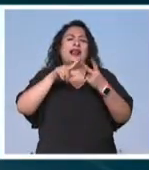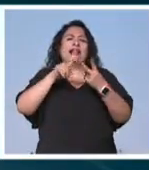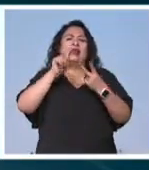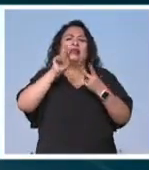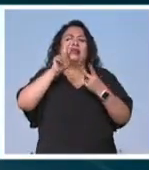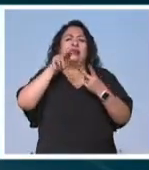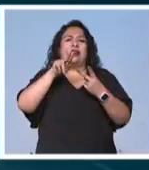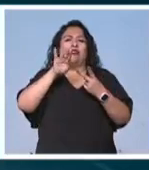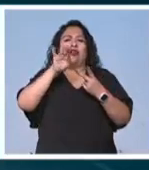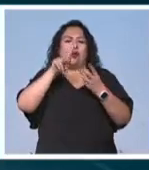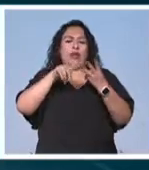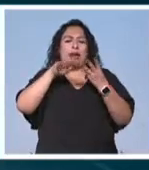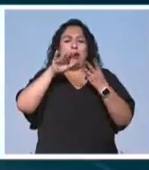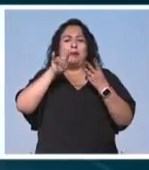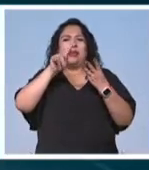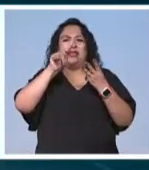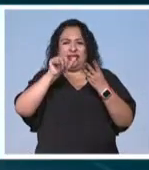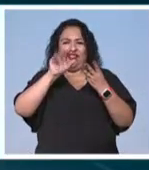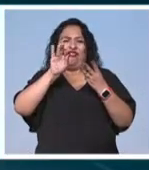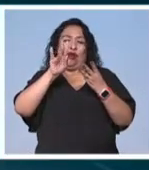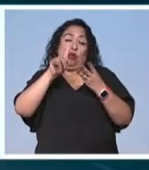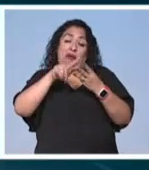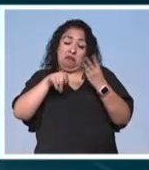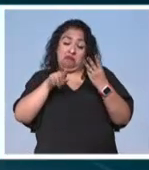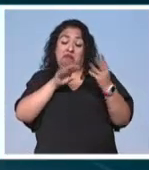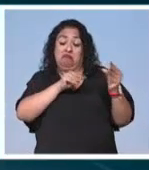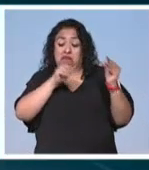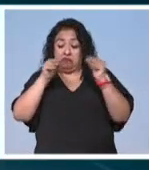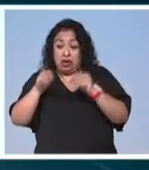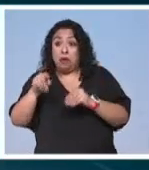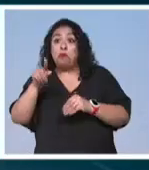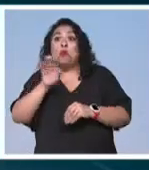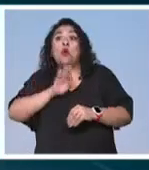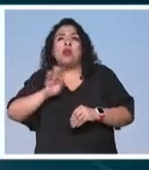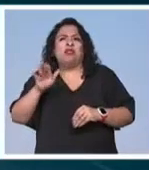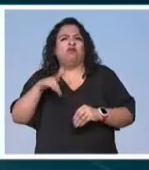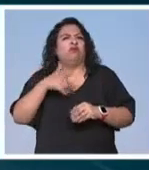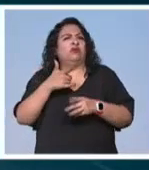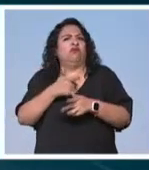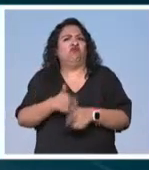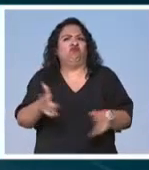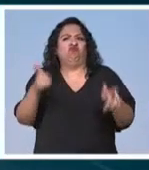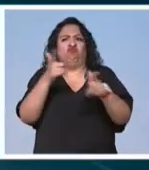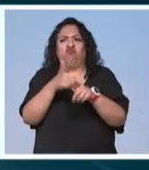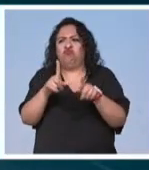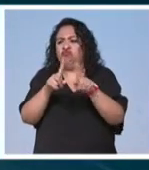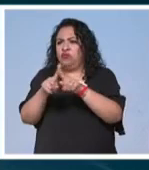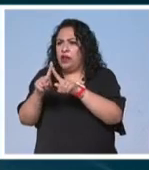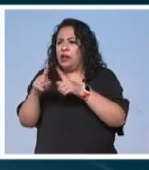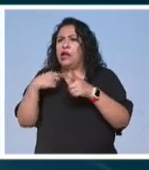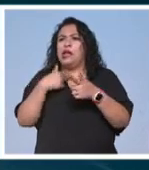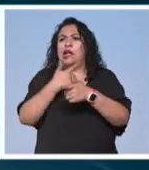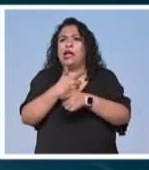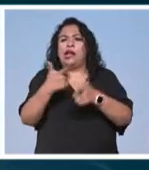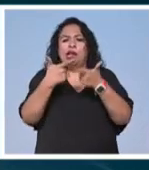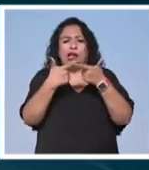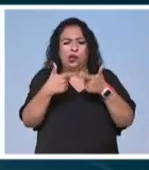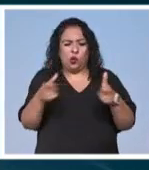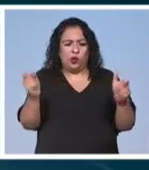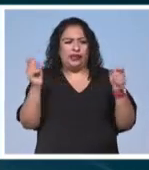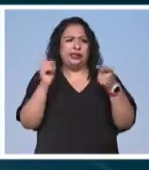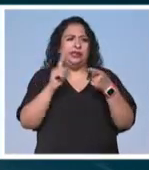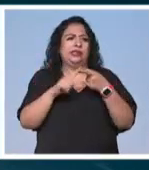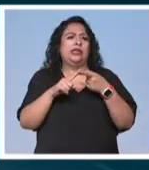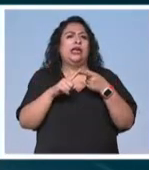en el que me permitiera también muchas libertades libertades lingüísticas